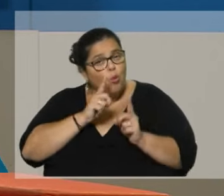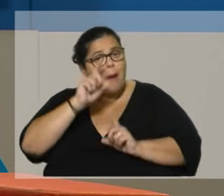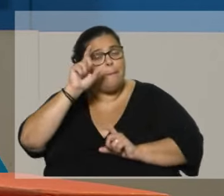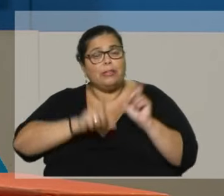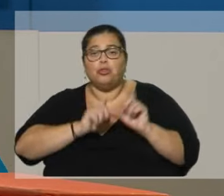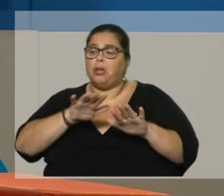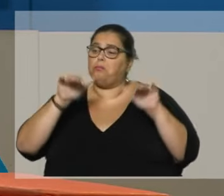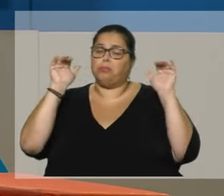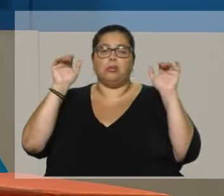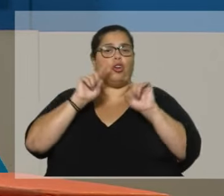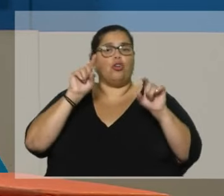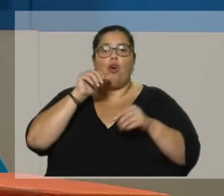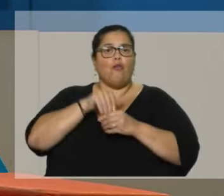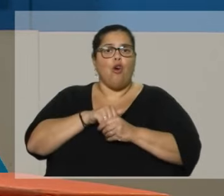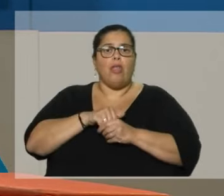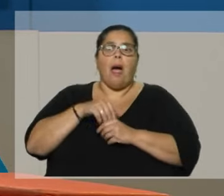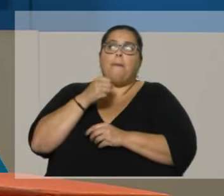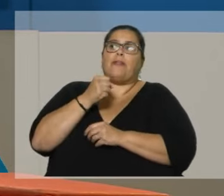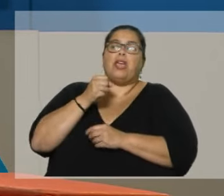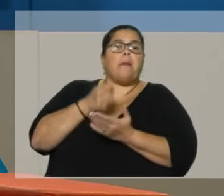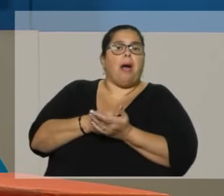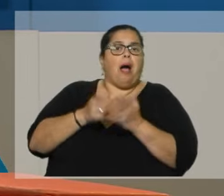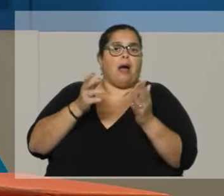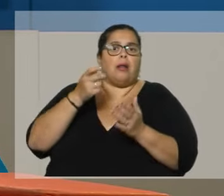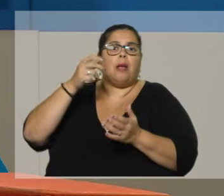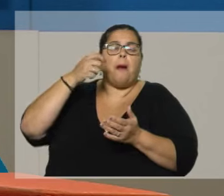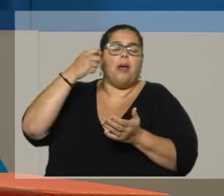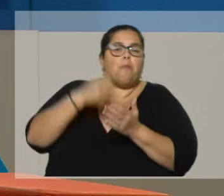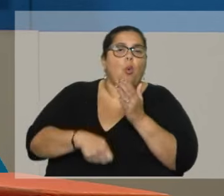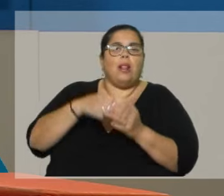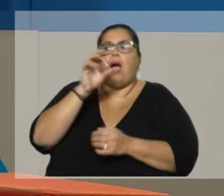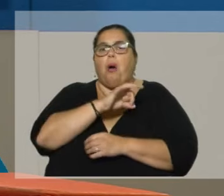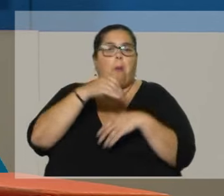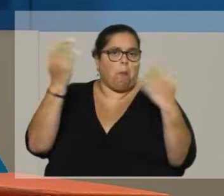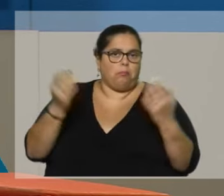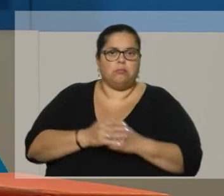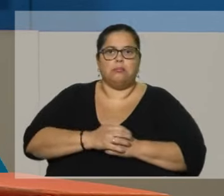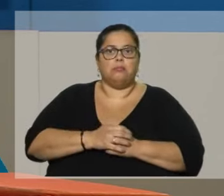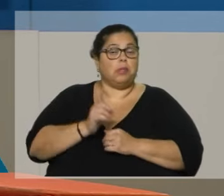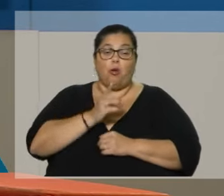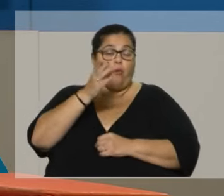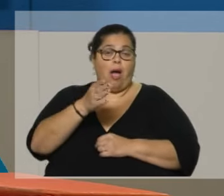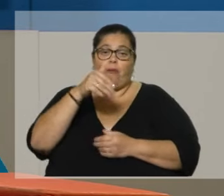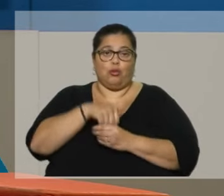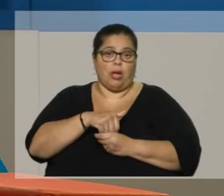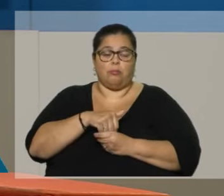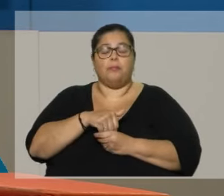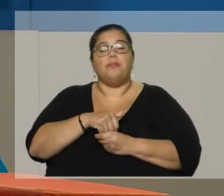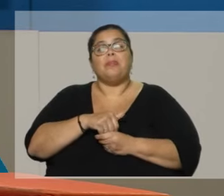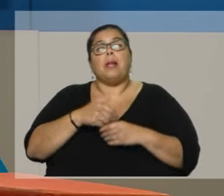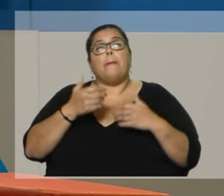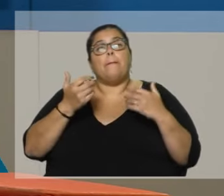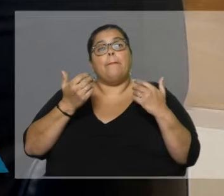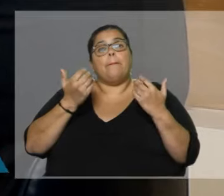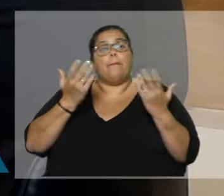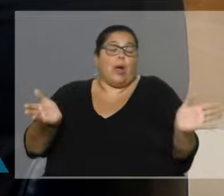abstención, ¿no? Que todos los ciclos electorales ocurren de personas que no concurren a las elecciones. La verdad que...